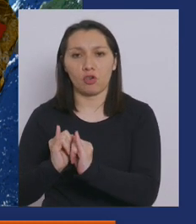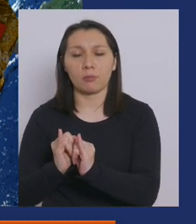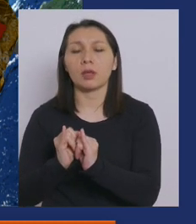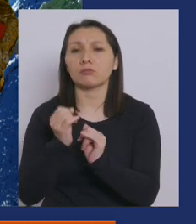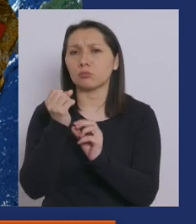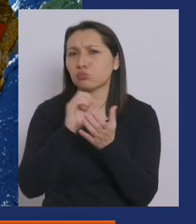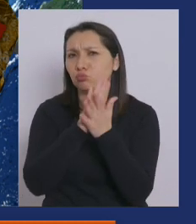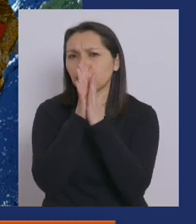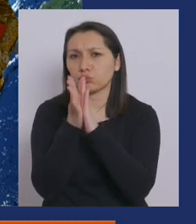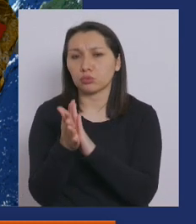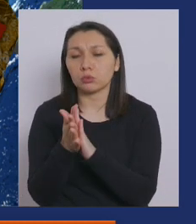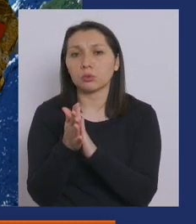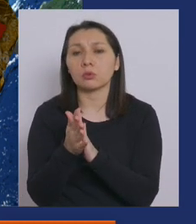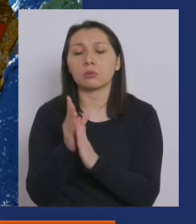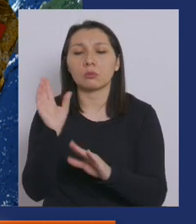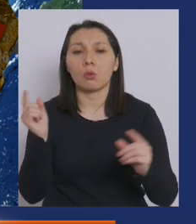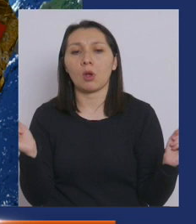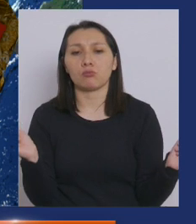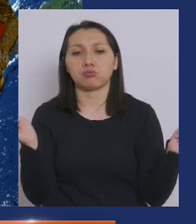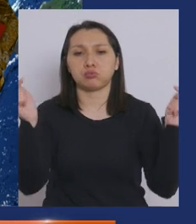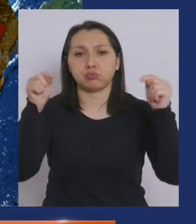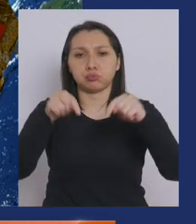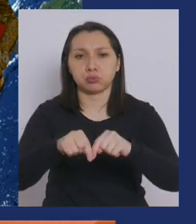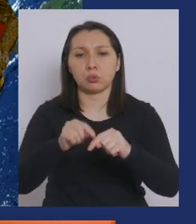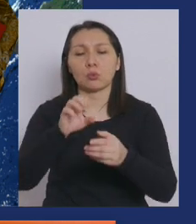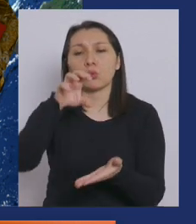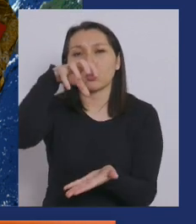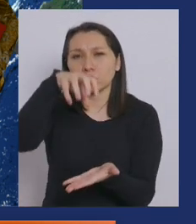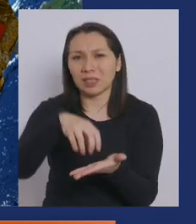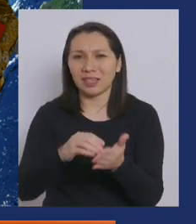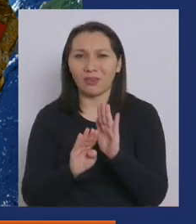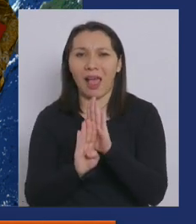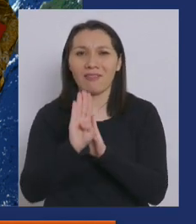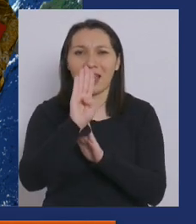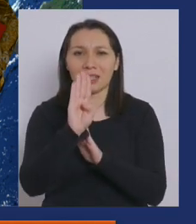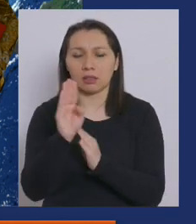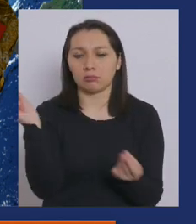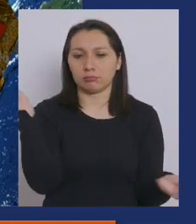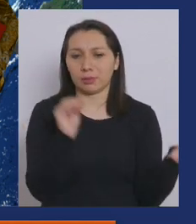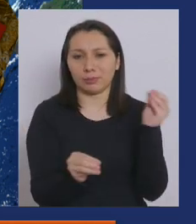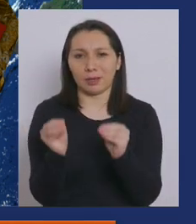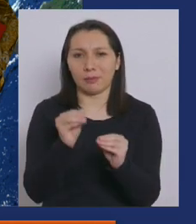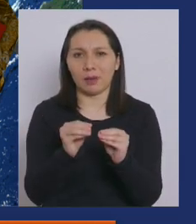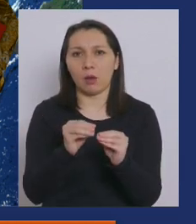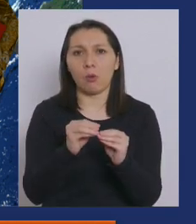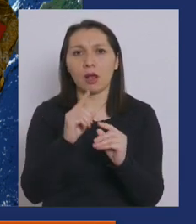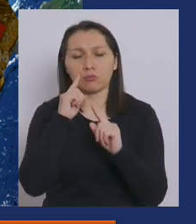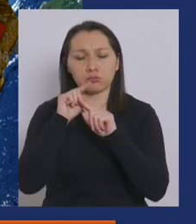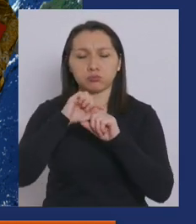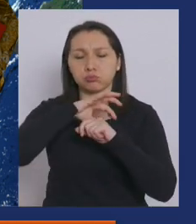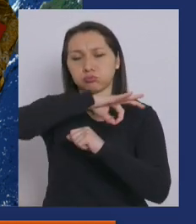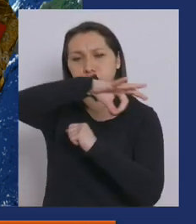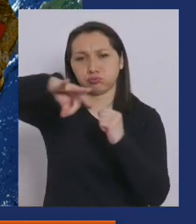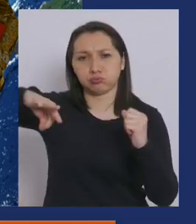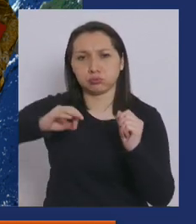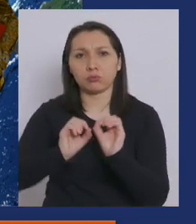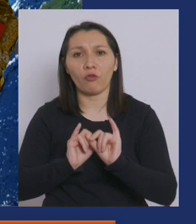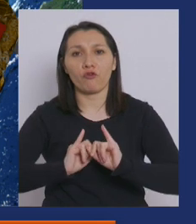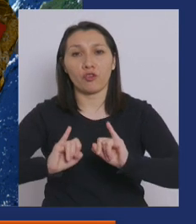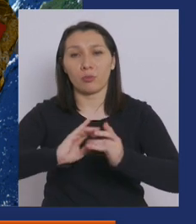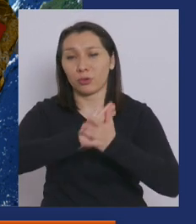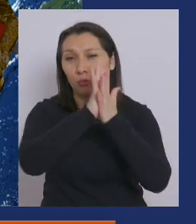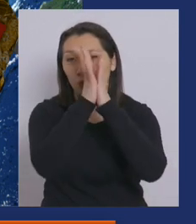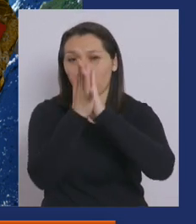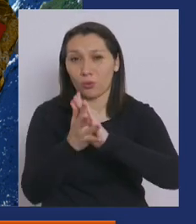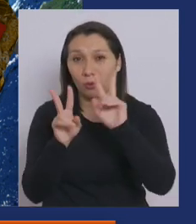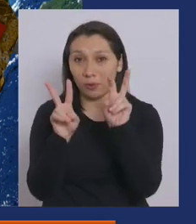datos a un centro de procesamiento avanzado de datos geoespaciales. Y toda esta información